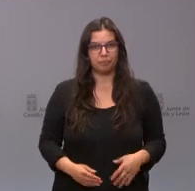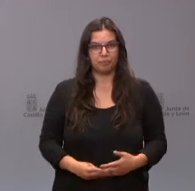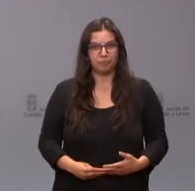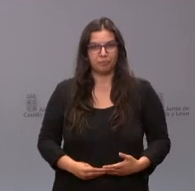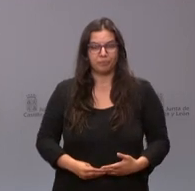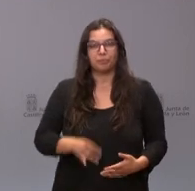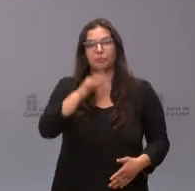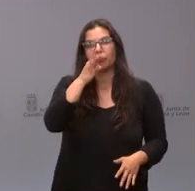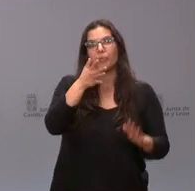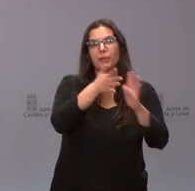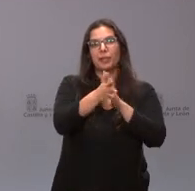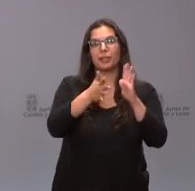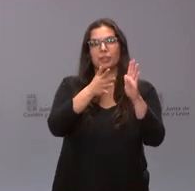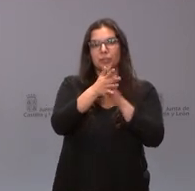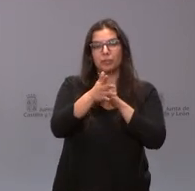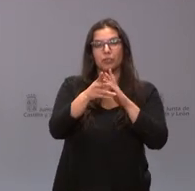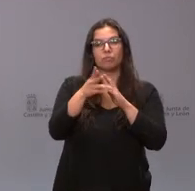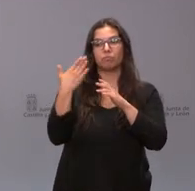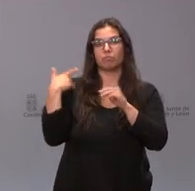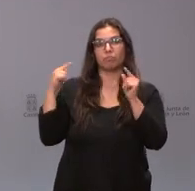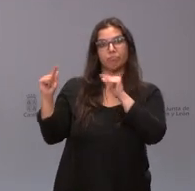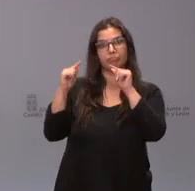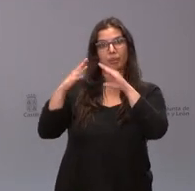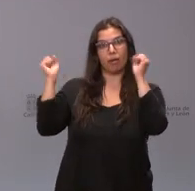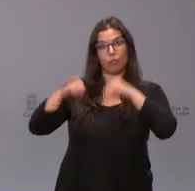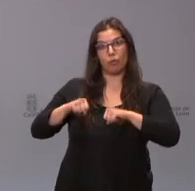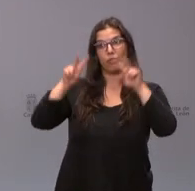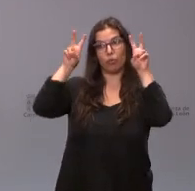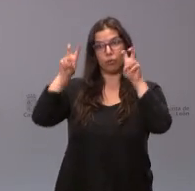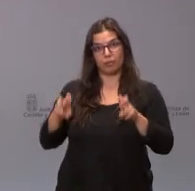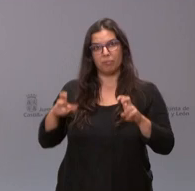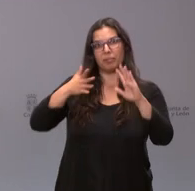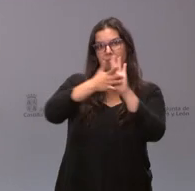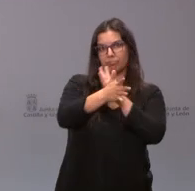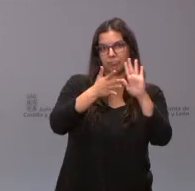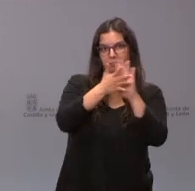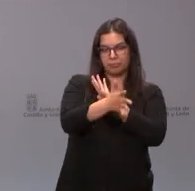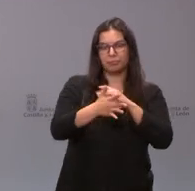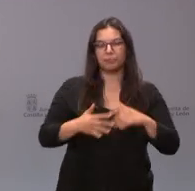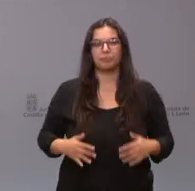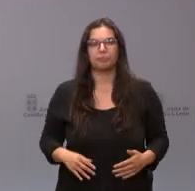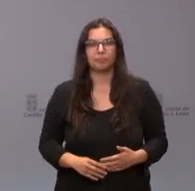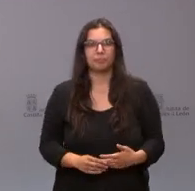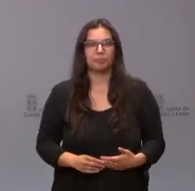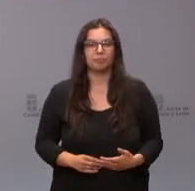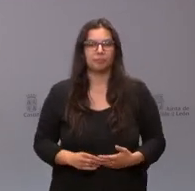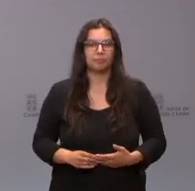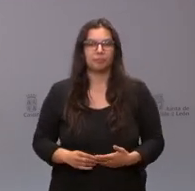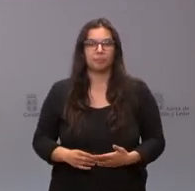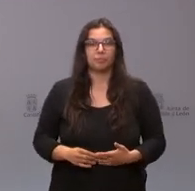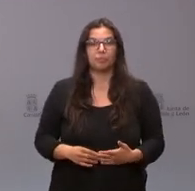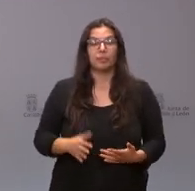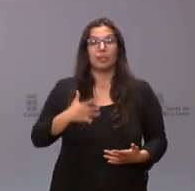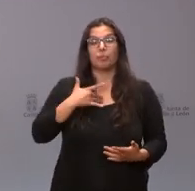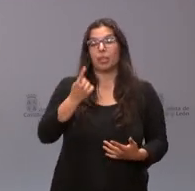paso a relatar en primer lugar los asuntos que han sido objeto de acuerdo por parte del Consejo de Gobierno y quizá el más